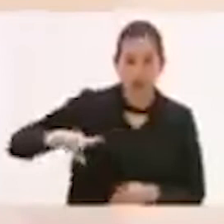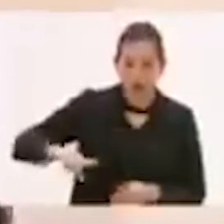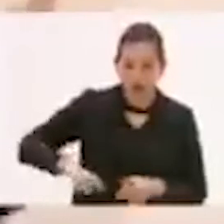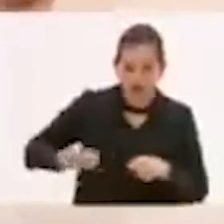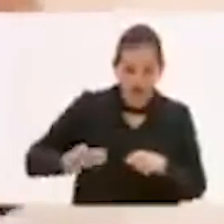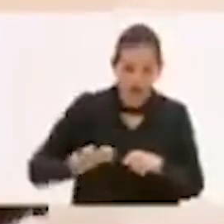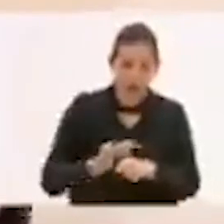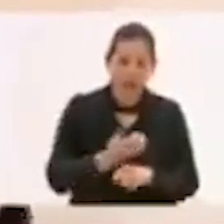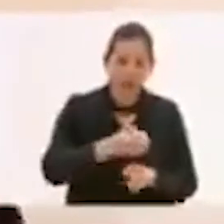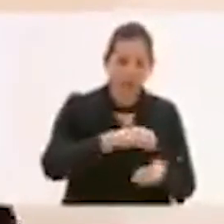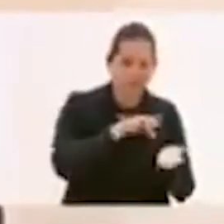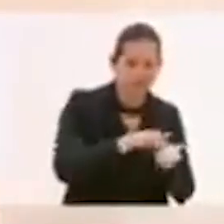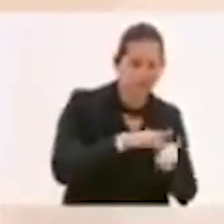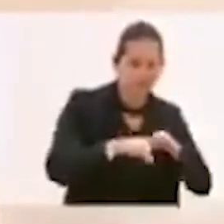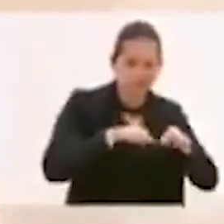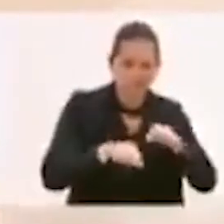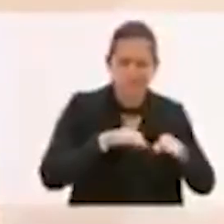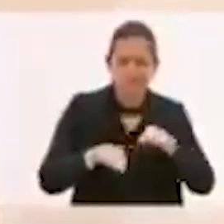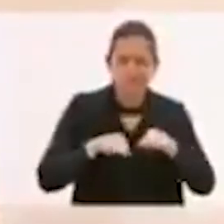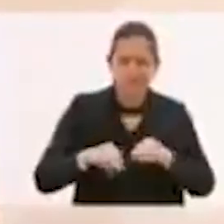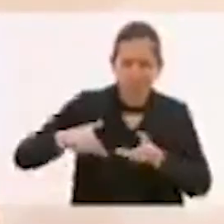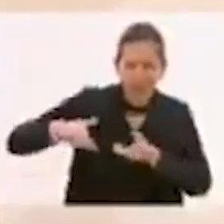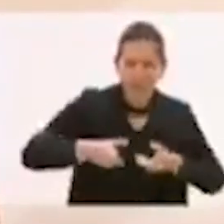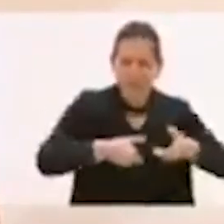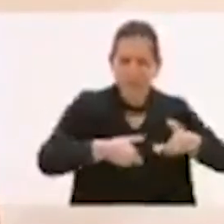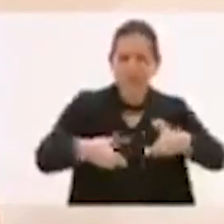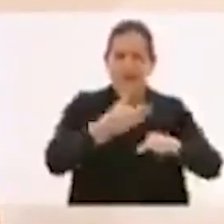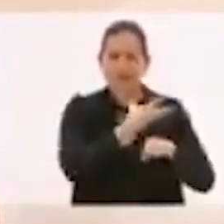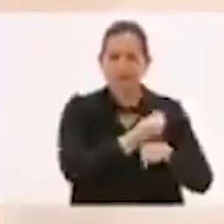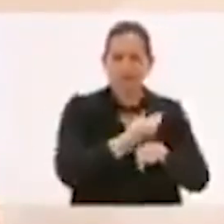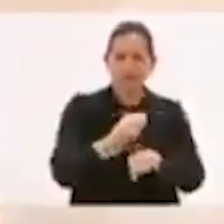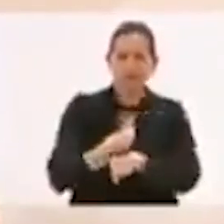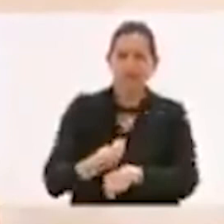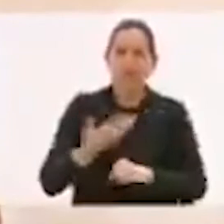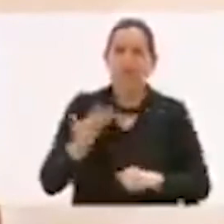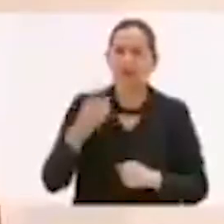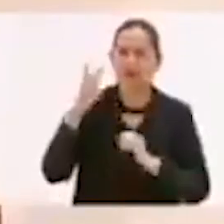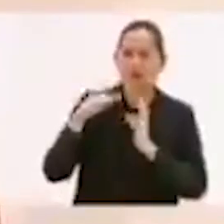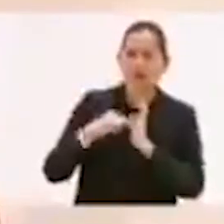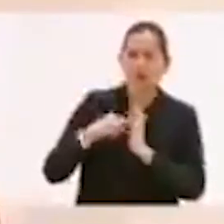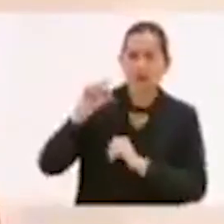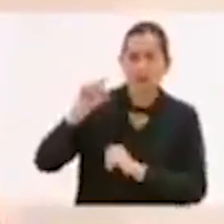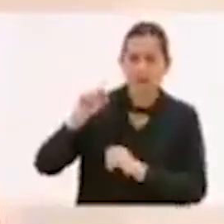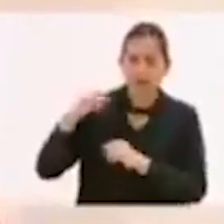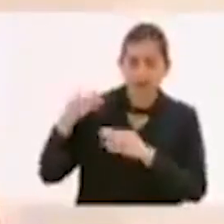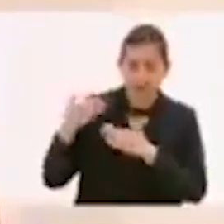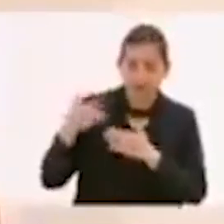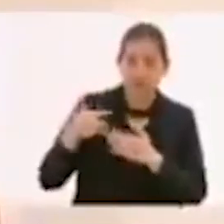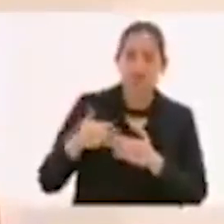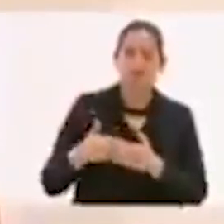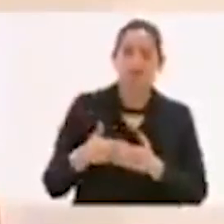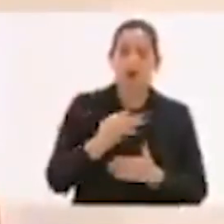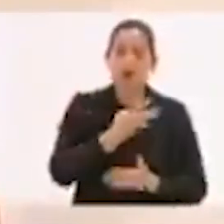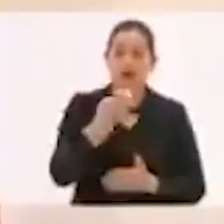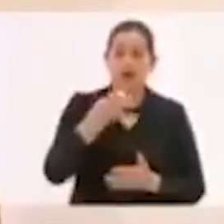en muchas carreteras que usted conoce. En el 2020 hicimos 400 kilómetros